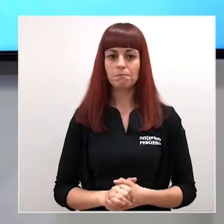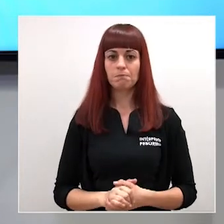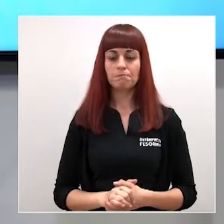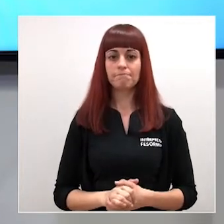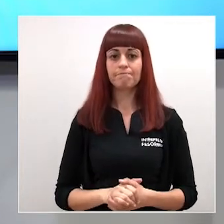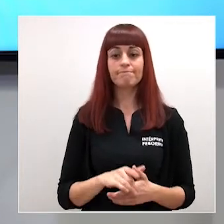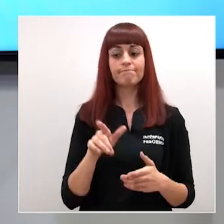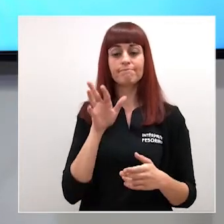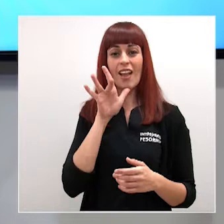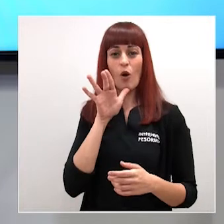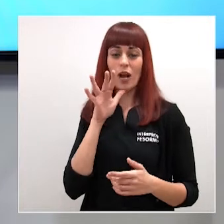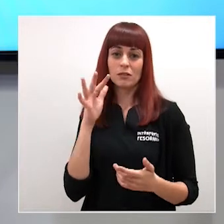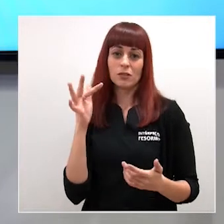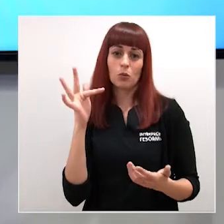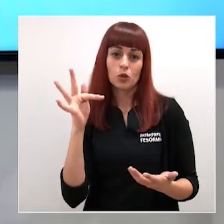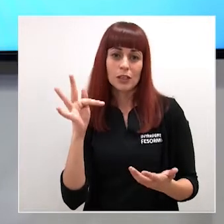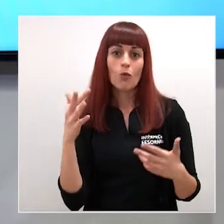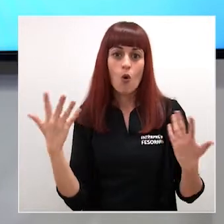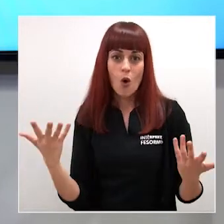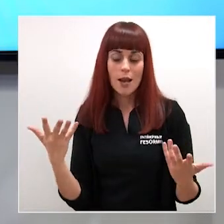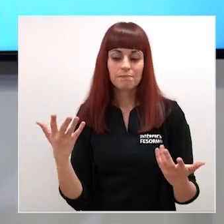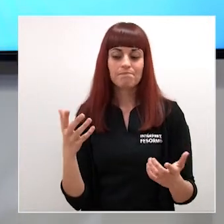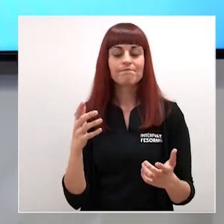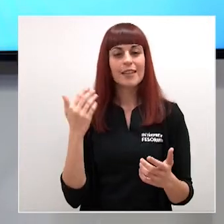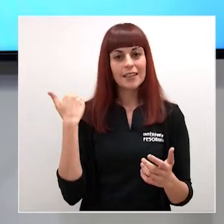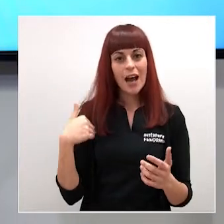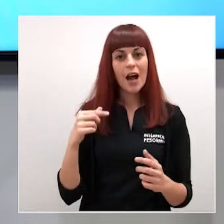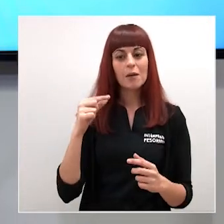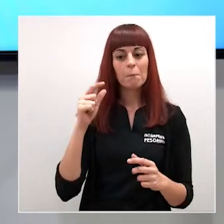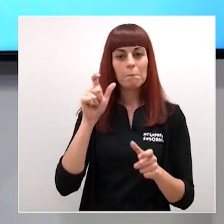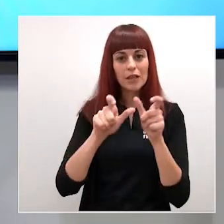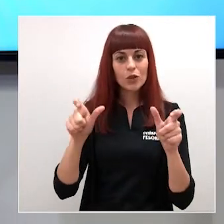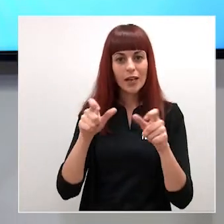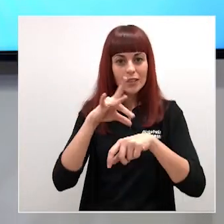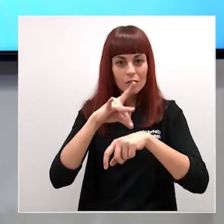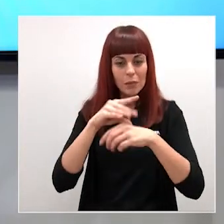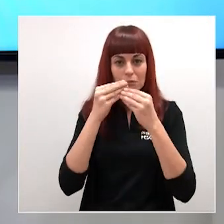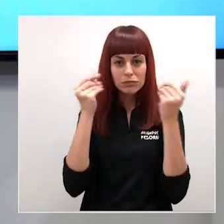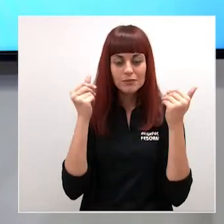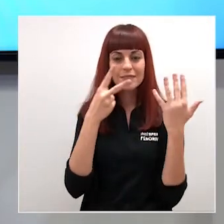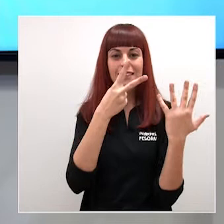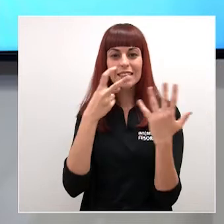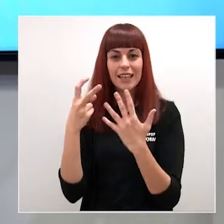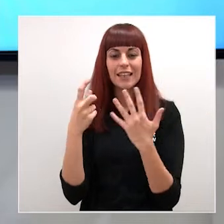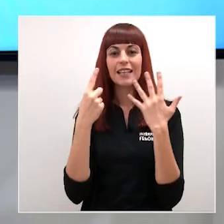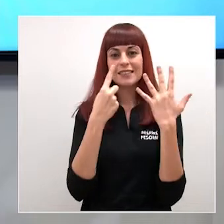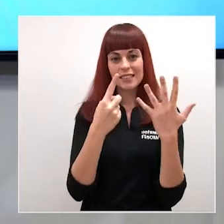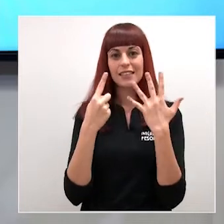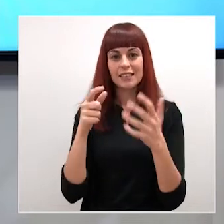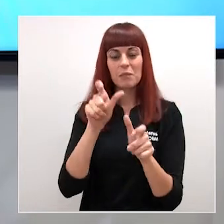La otra cara de la moneda, una vez más, la constituye en el incremento paulatino del número de personas curadas que ya asciende a 766.